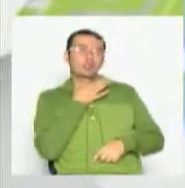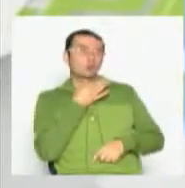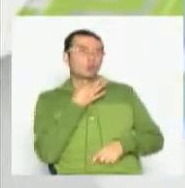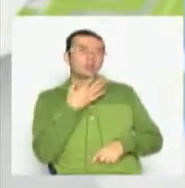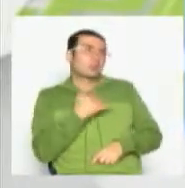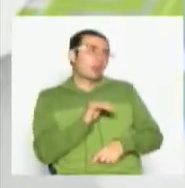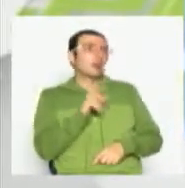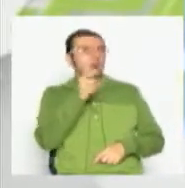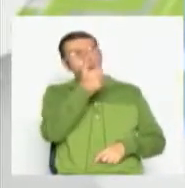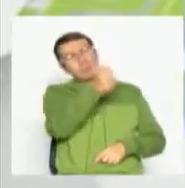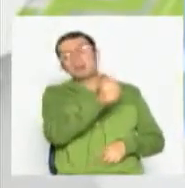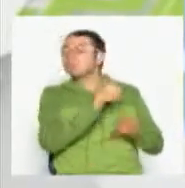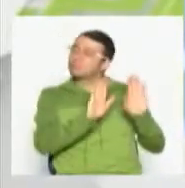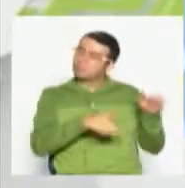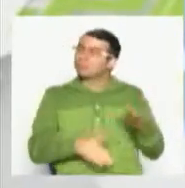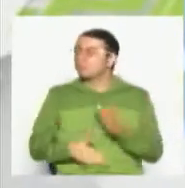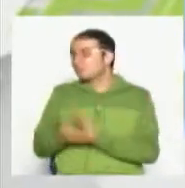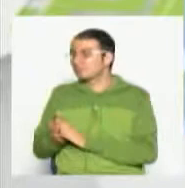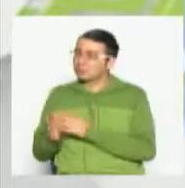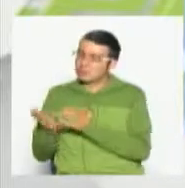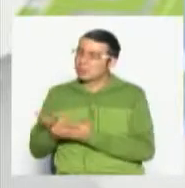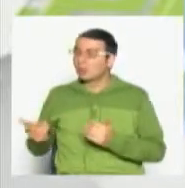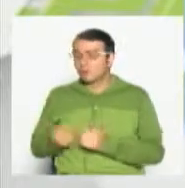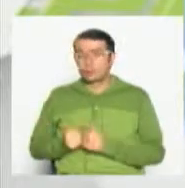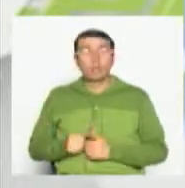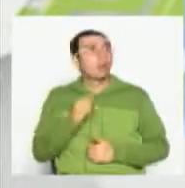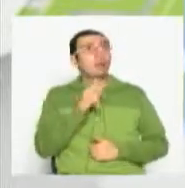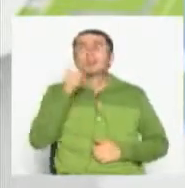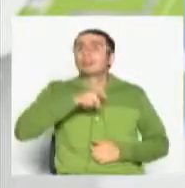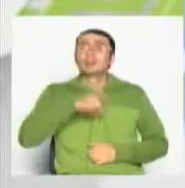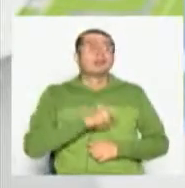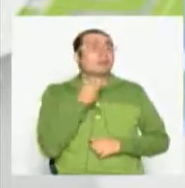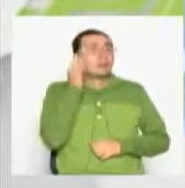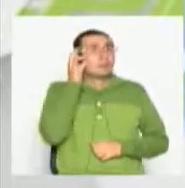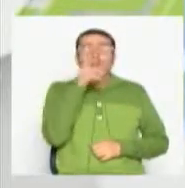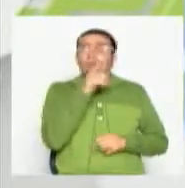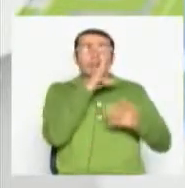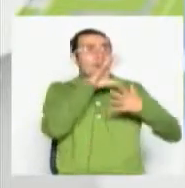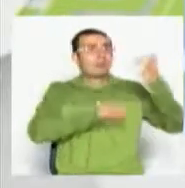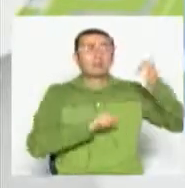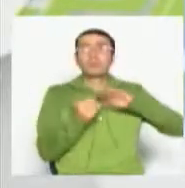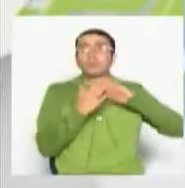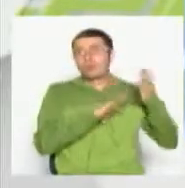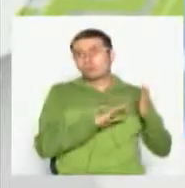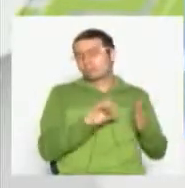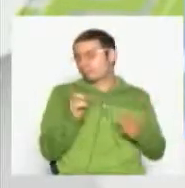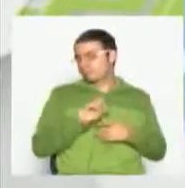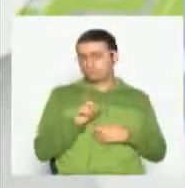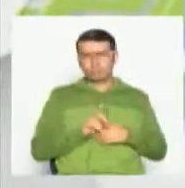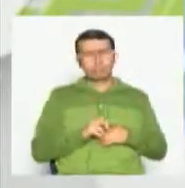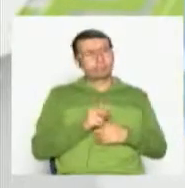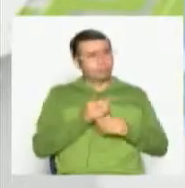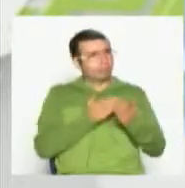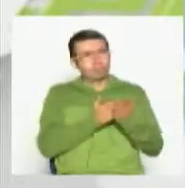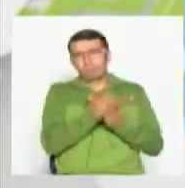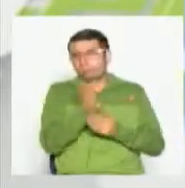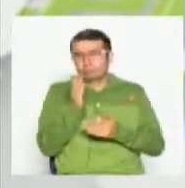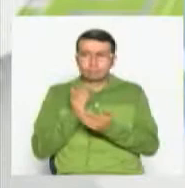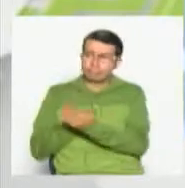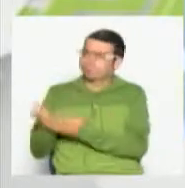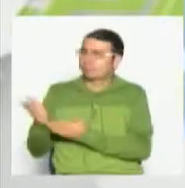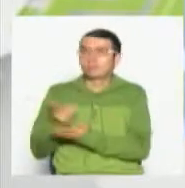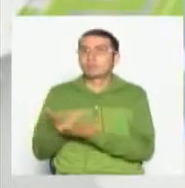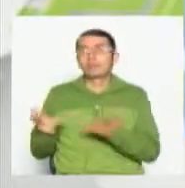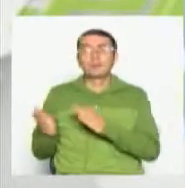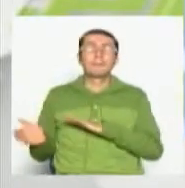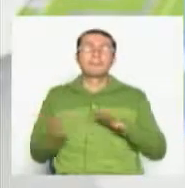un elemento necesario para vivir, si veo televisión vivo y si no, también. En el caso particular, doctor José Fernández, de los televidentes,